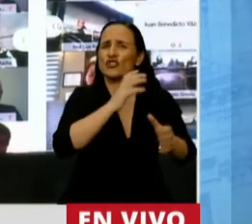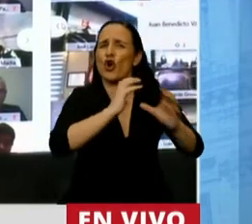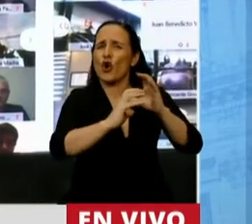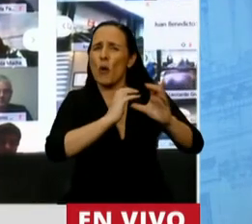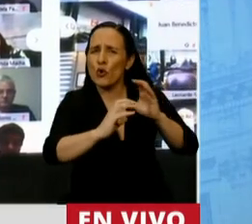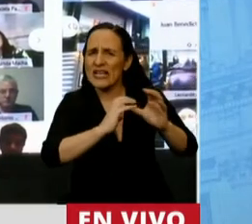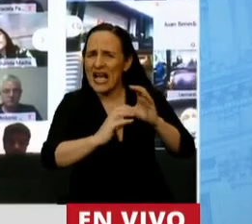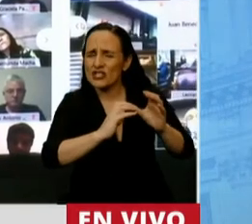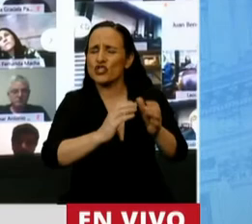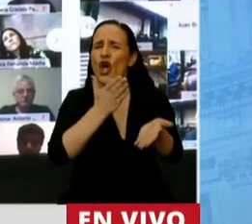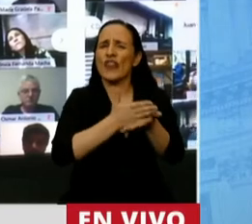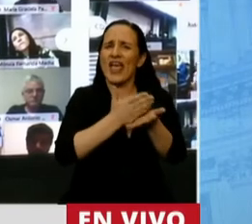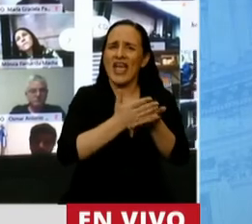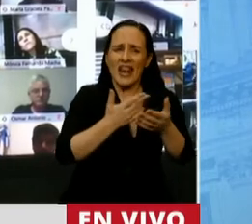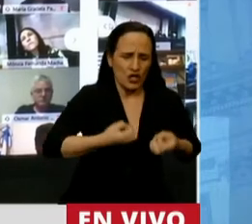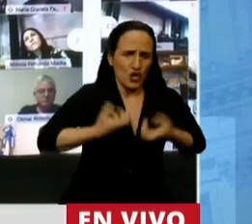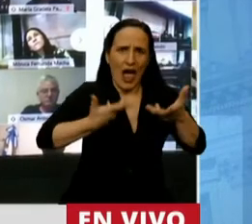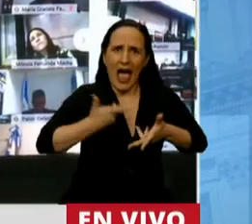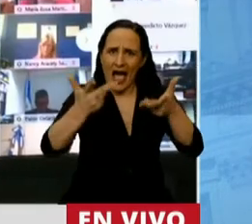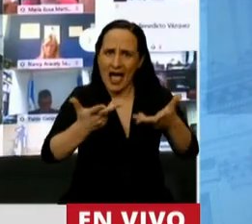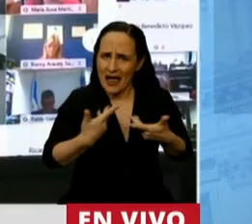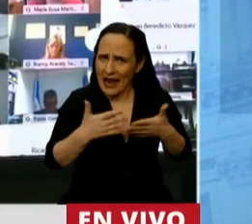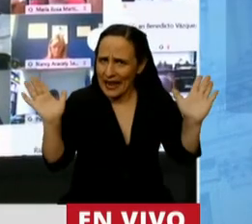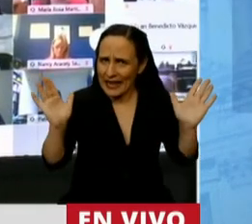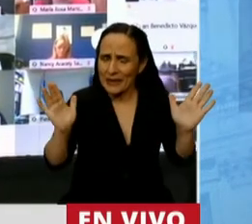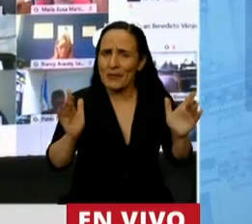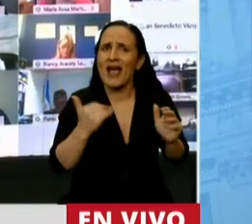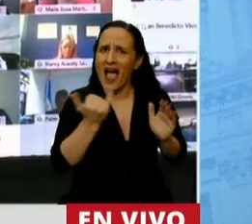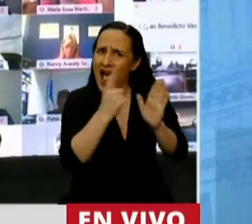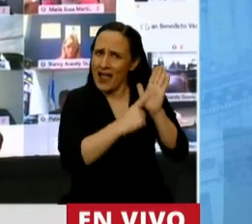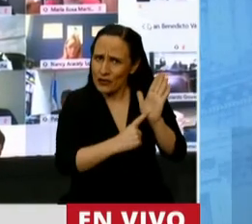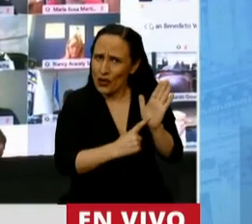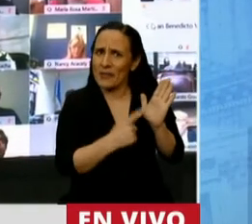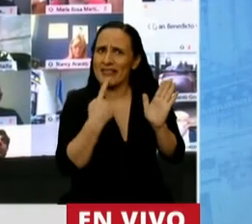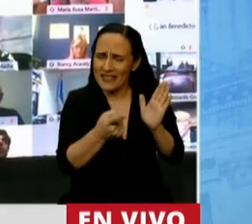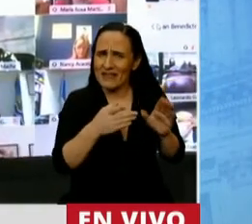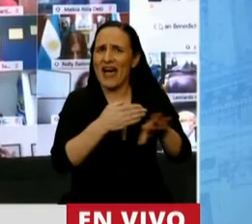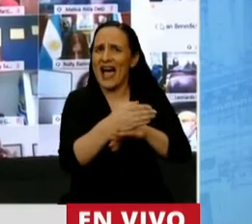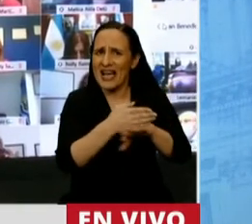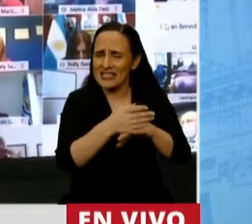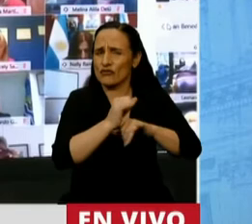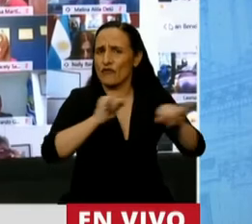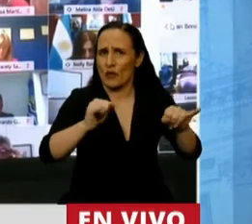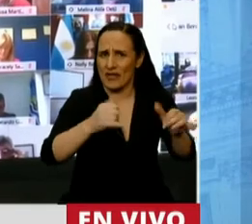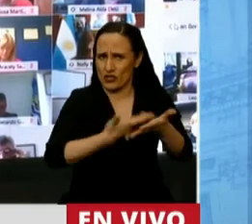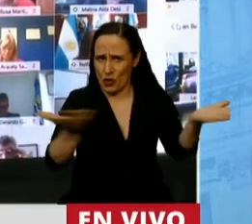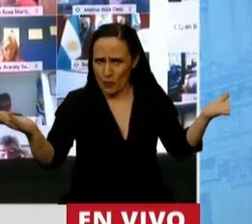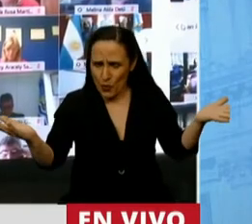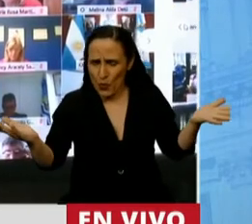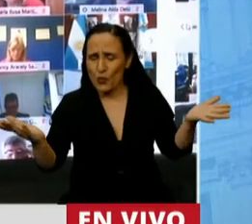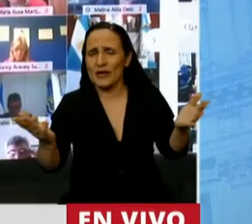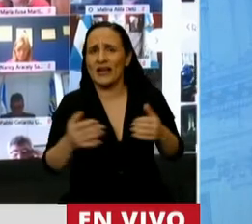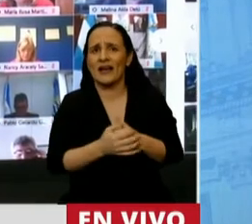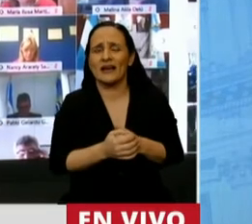derecho a la libre expresión. Por lo cual, digo, hay normativas que se lo marcan, como el acceso a la información pública. Pero bueno,